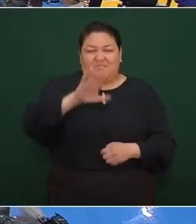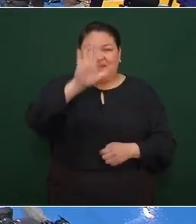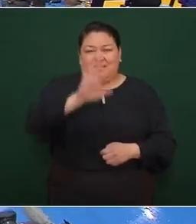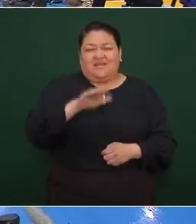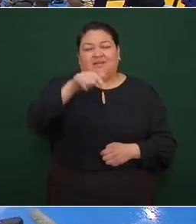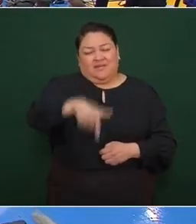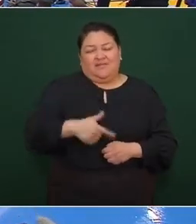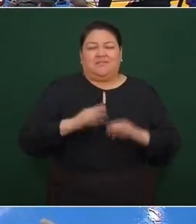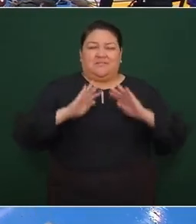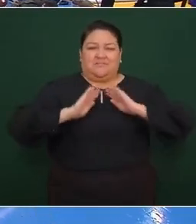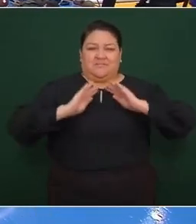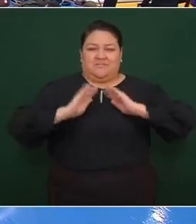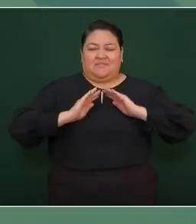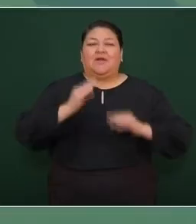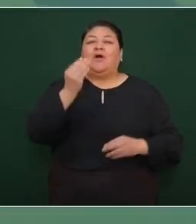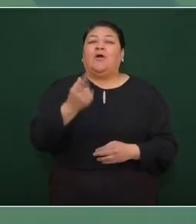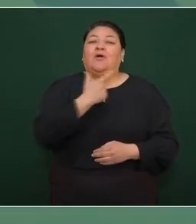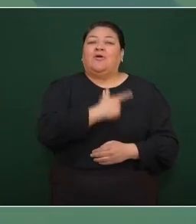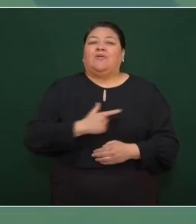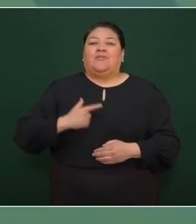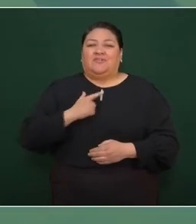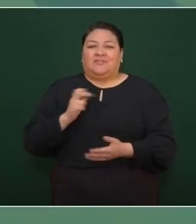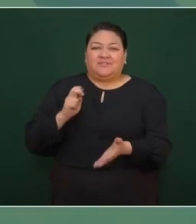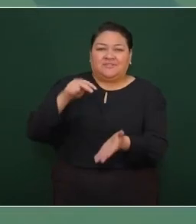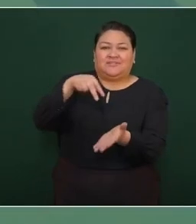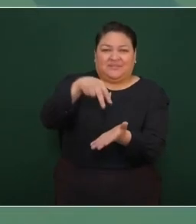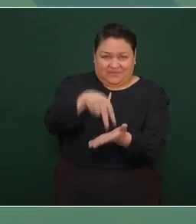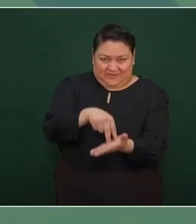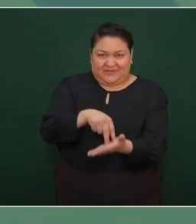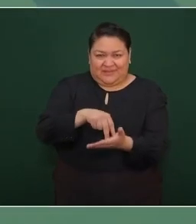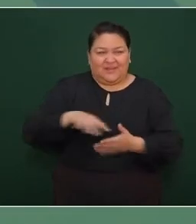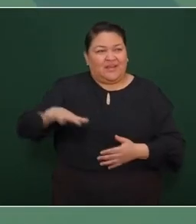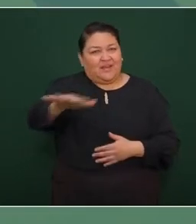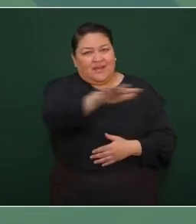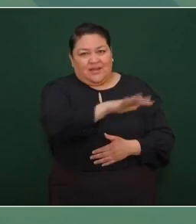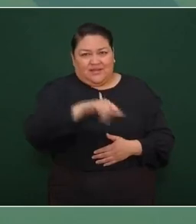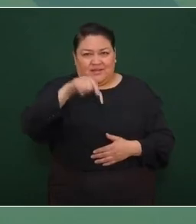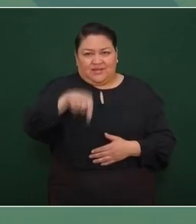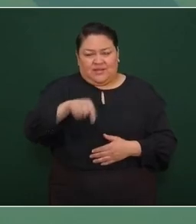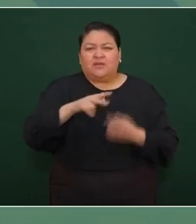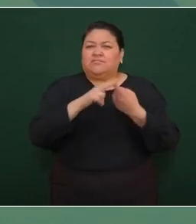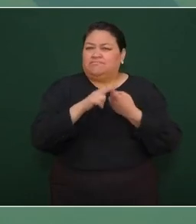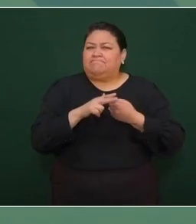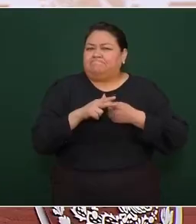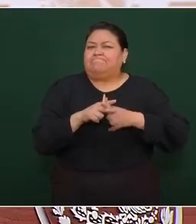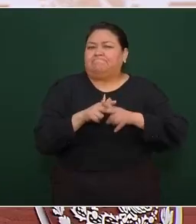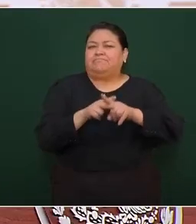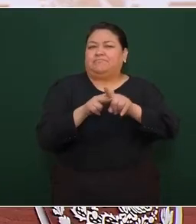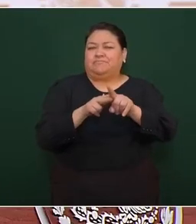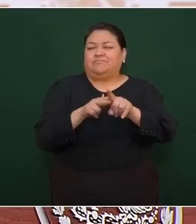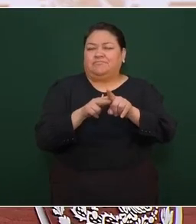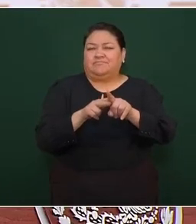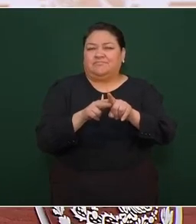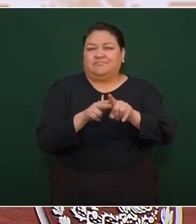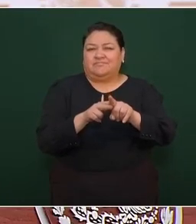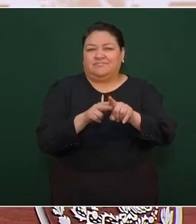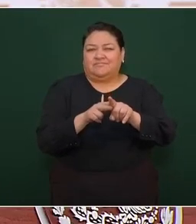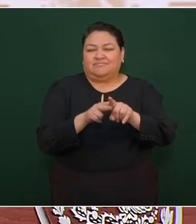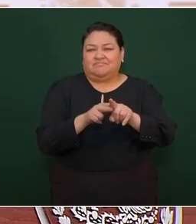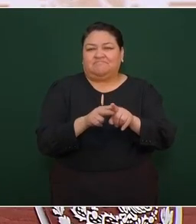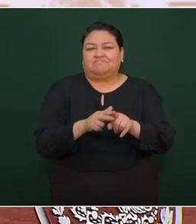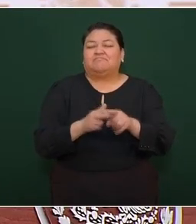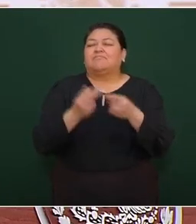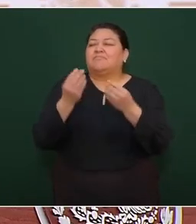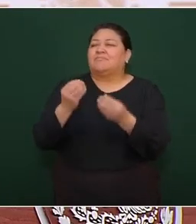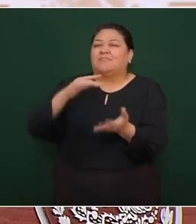estar aquí. Y vamos a iniciar, le